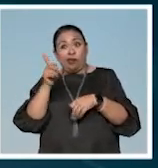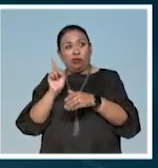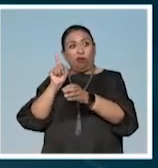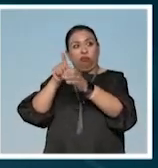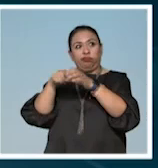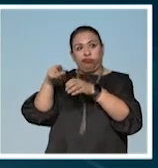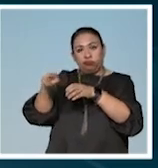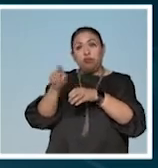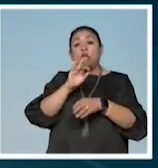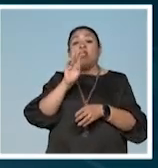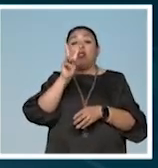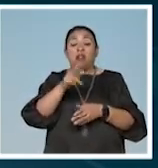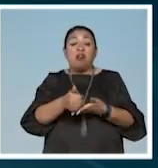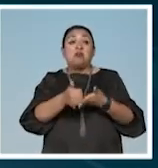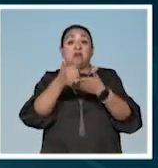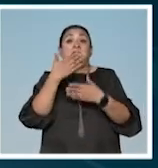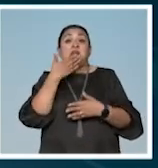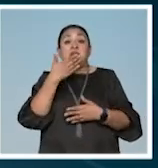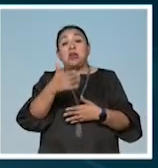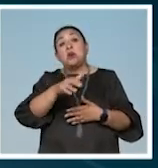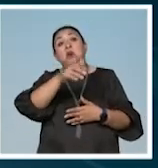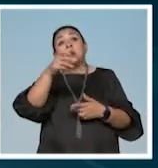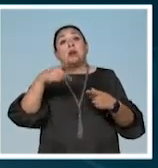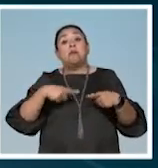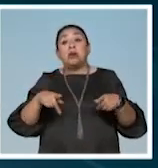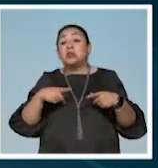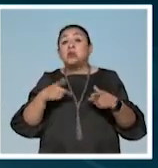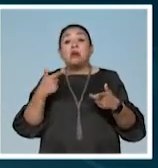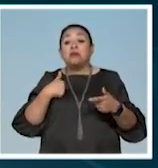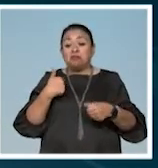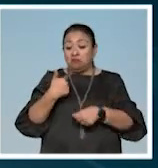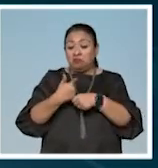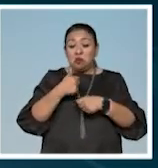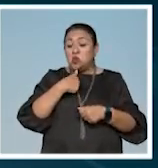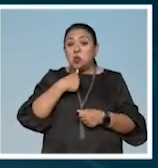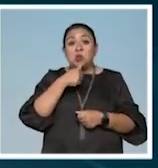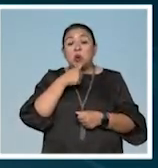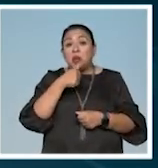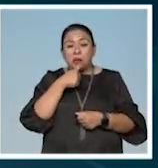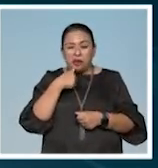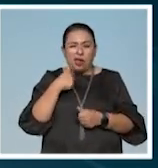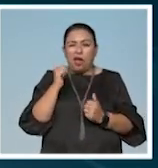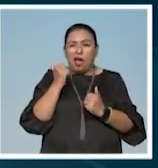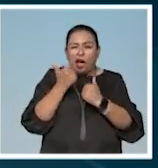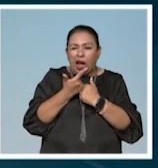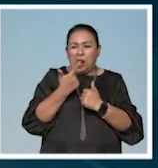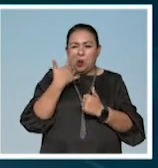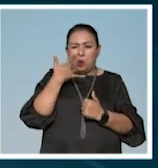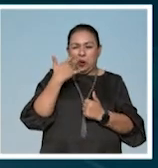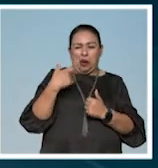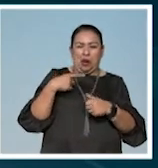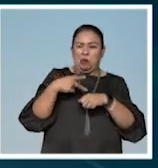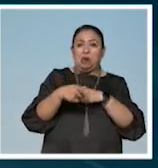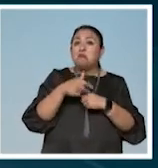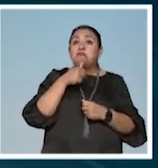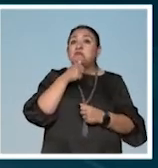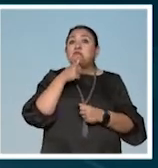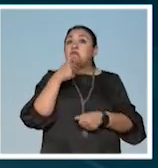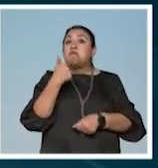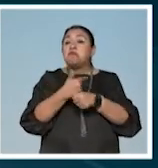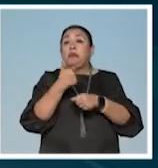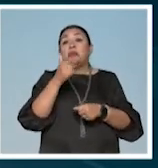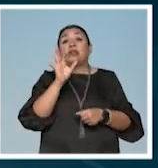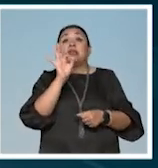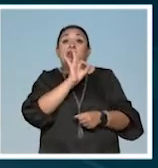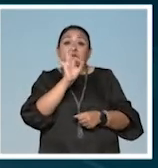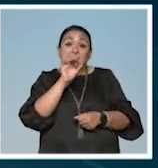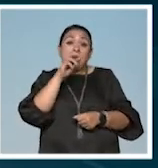seguramente podrá hacer mucho bien a personas que no han detectado que tienen alguna irregularidad en su piel y que pudiese